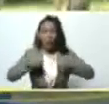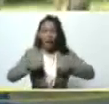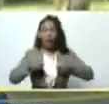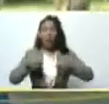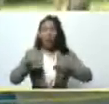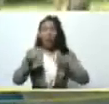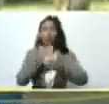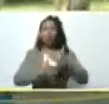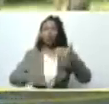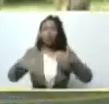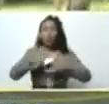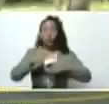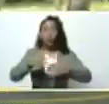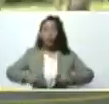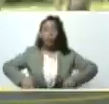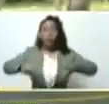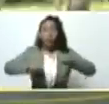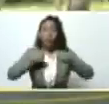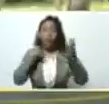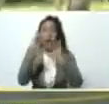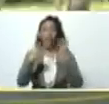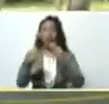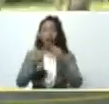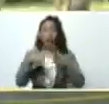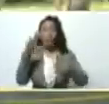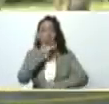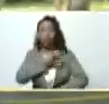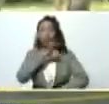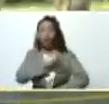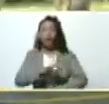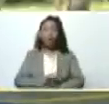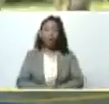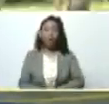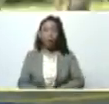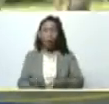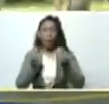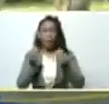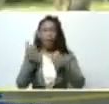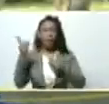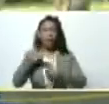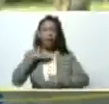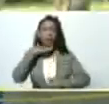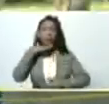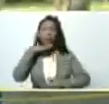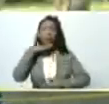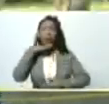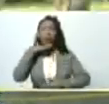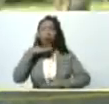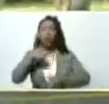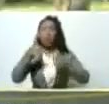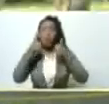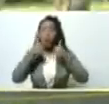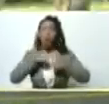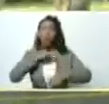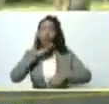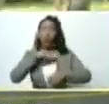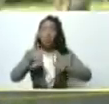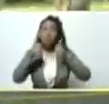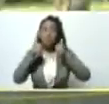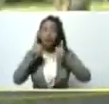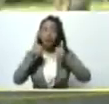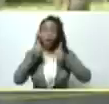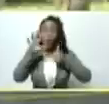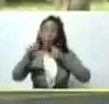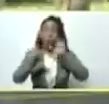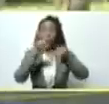supermercados a las ferias del campo soberano para que haya abastecimiento buen abastecimiento calidad